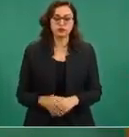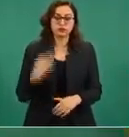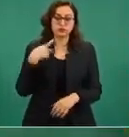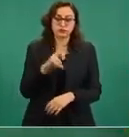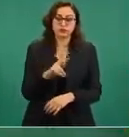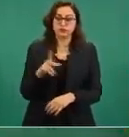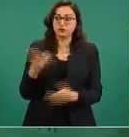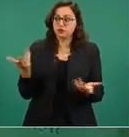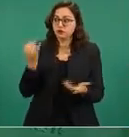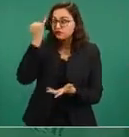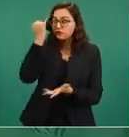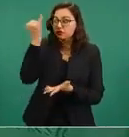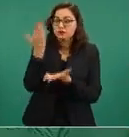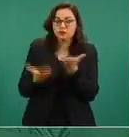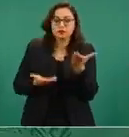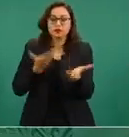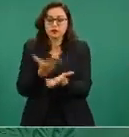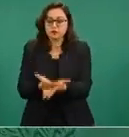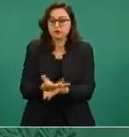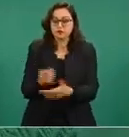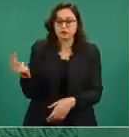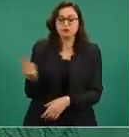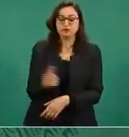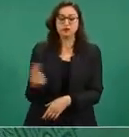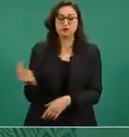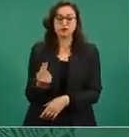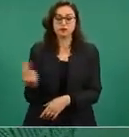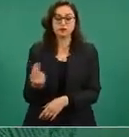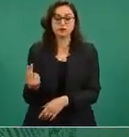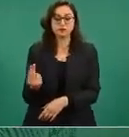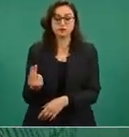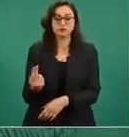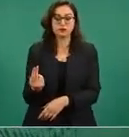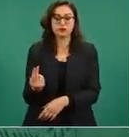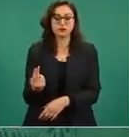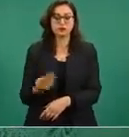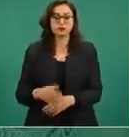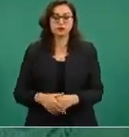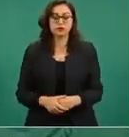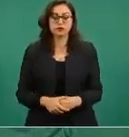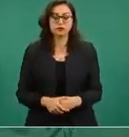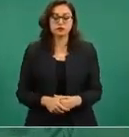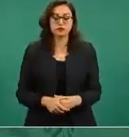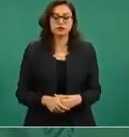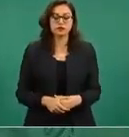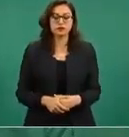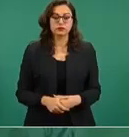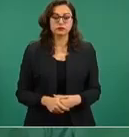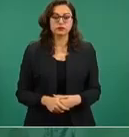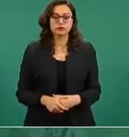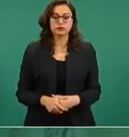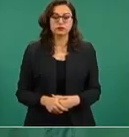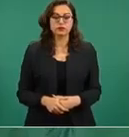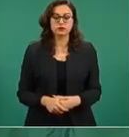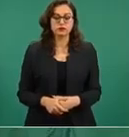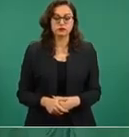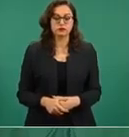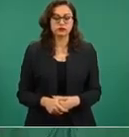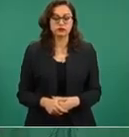y promovido por